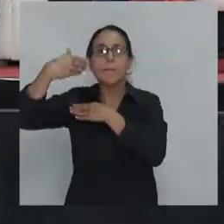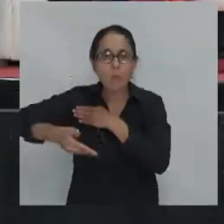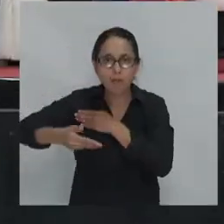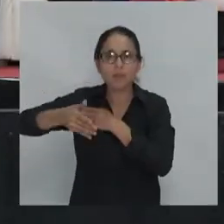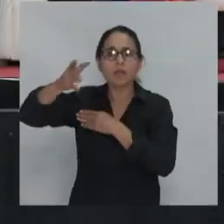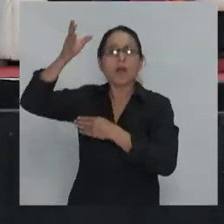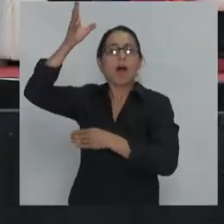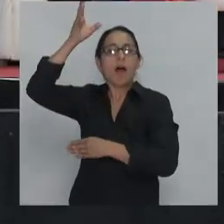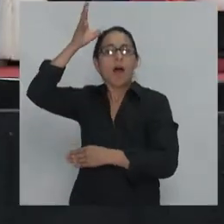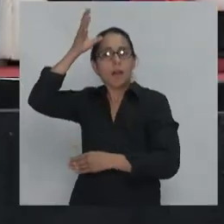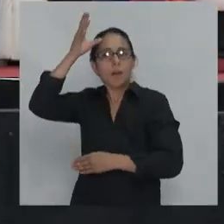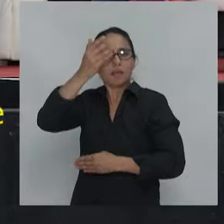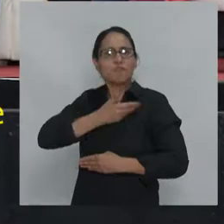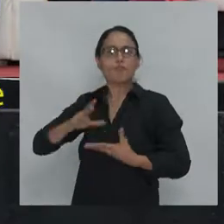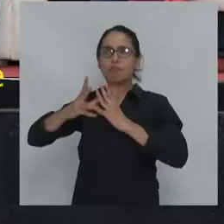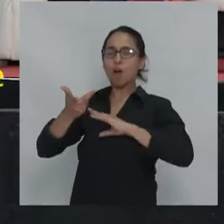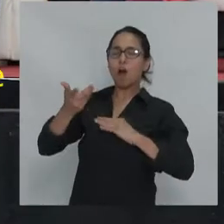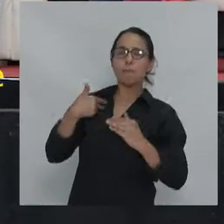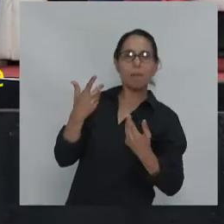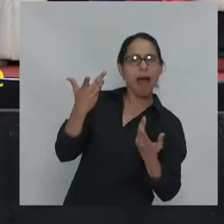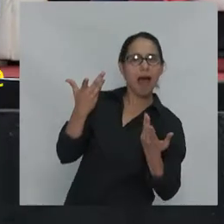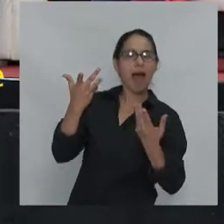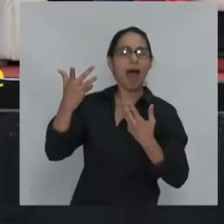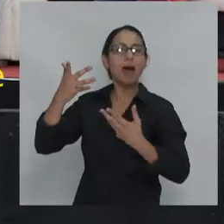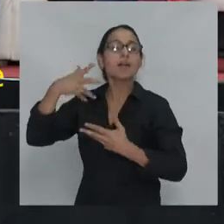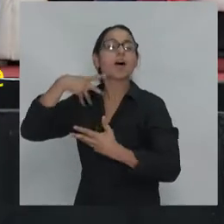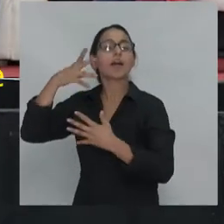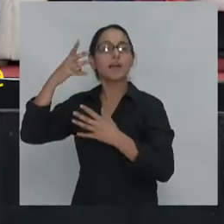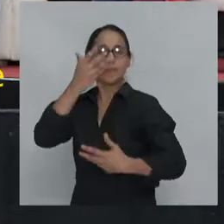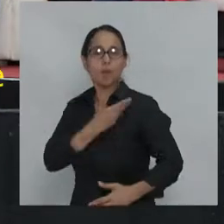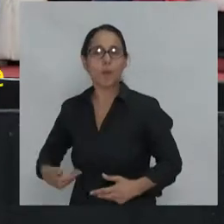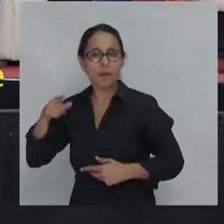ocupaciones de fábricas por los obreros italianos